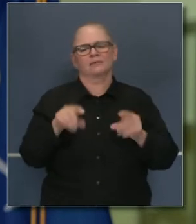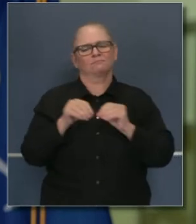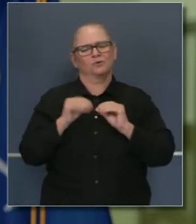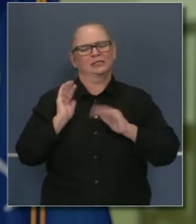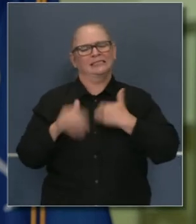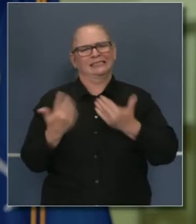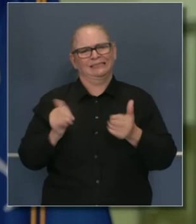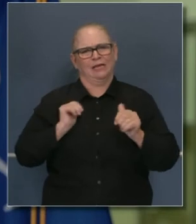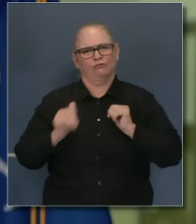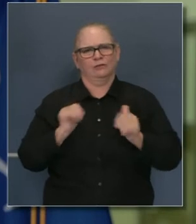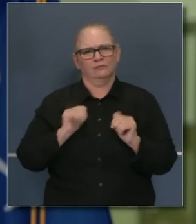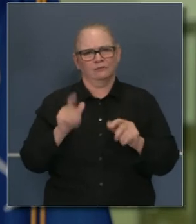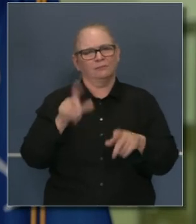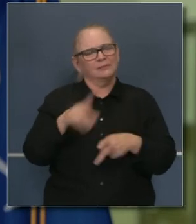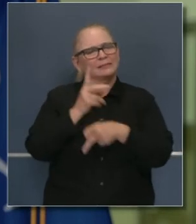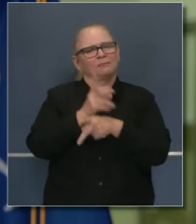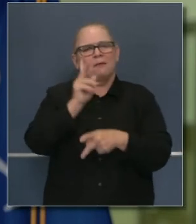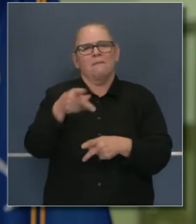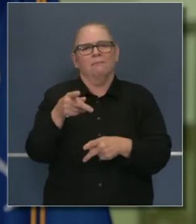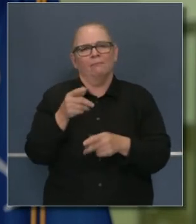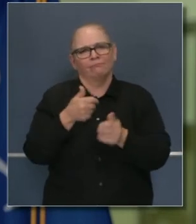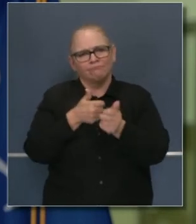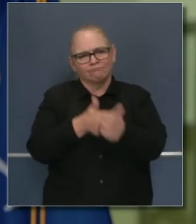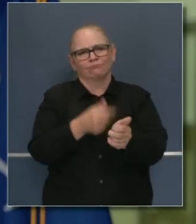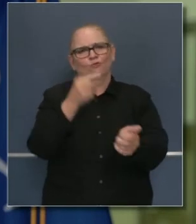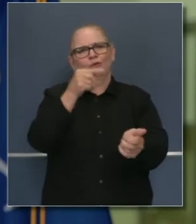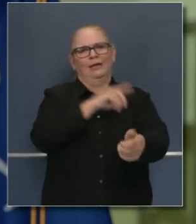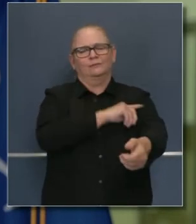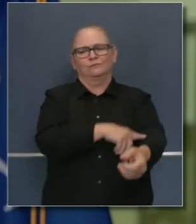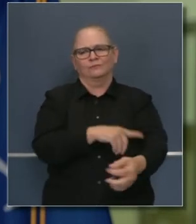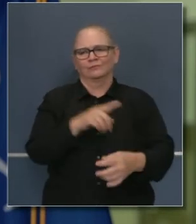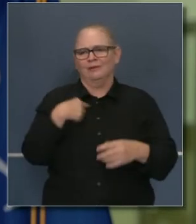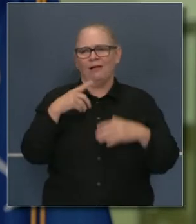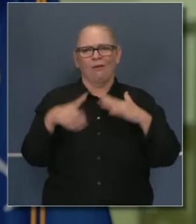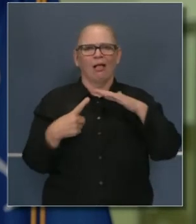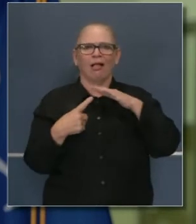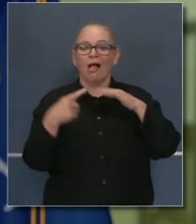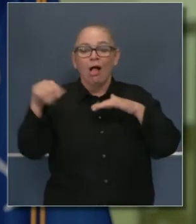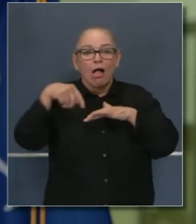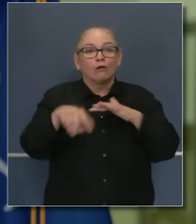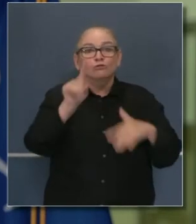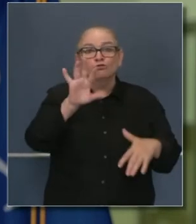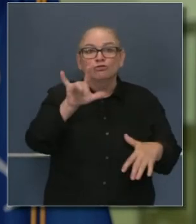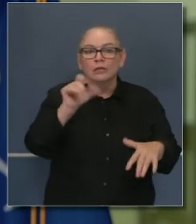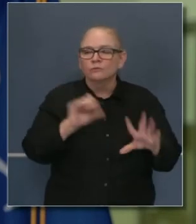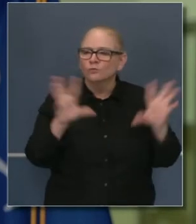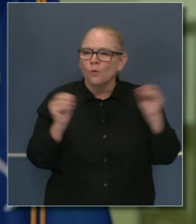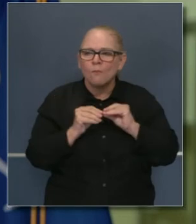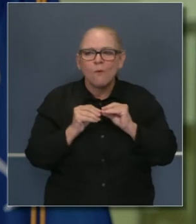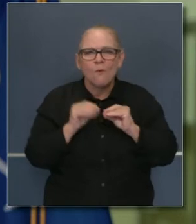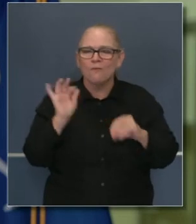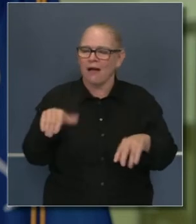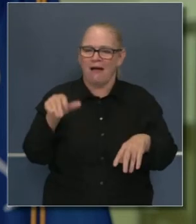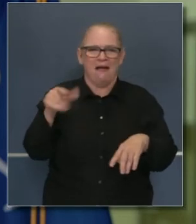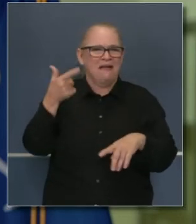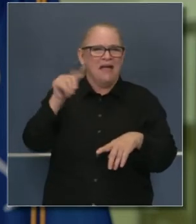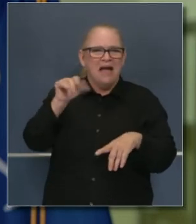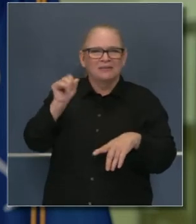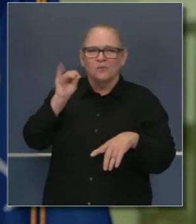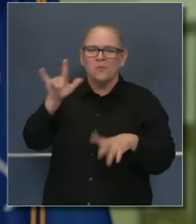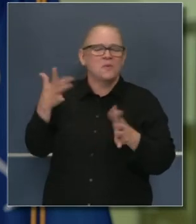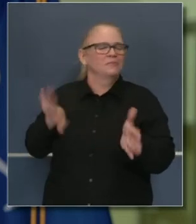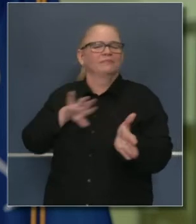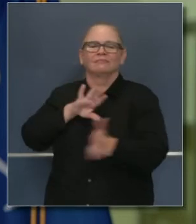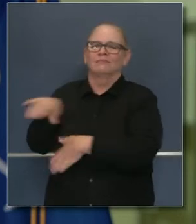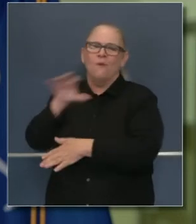o que sea más desolador, siguiendo nuestro proceso de taladrar y de hacer el negocio como siempre,